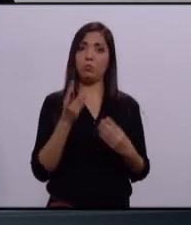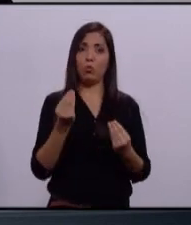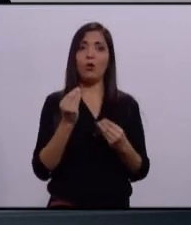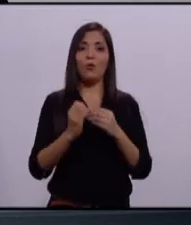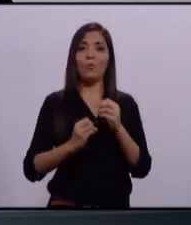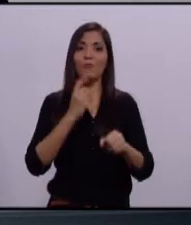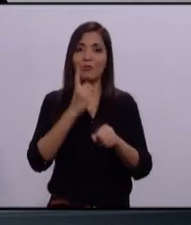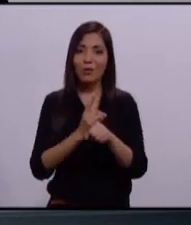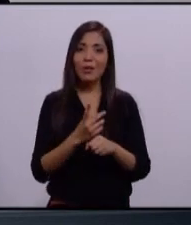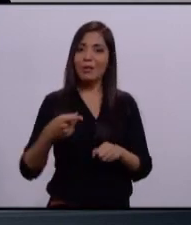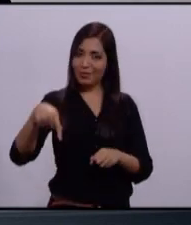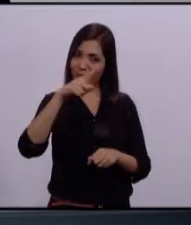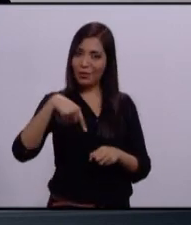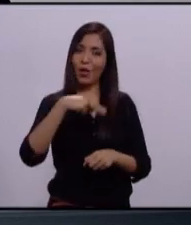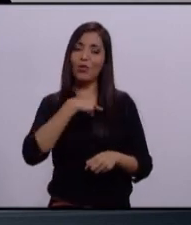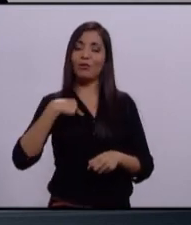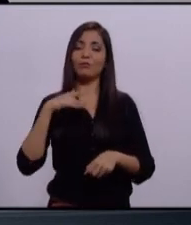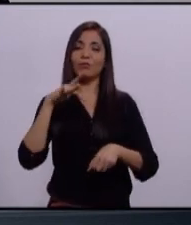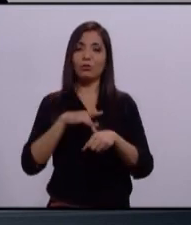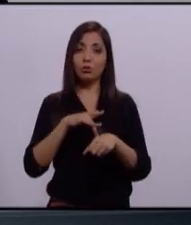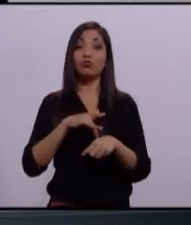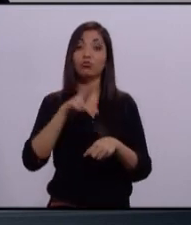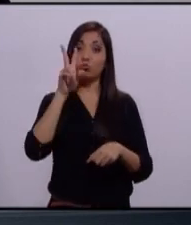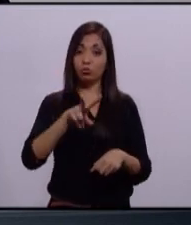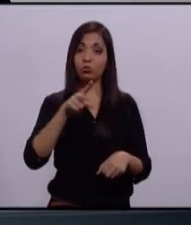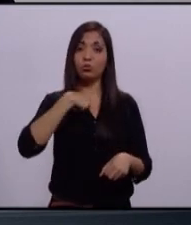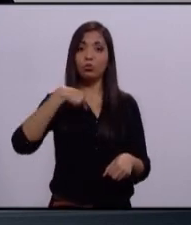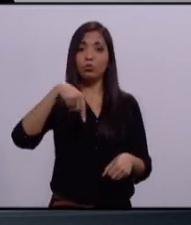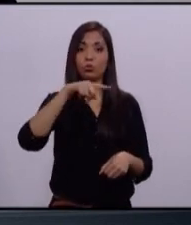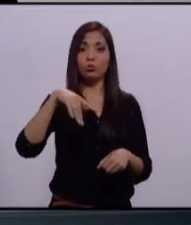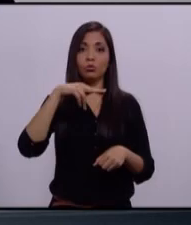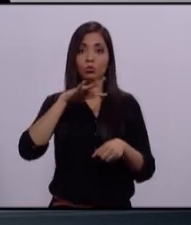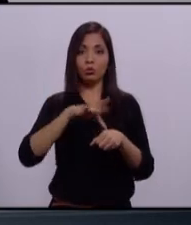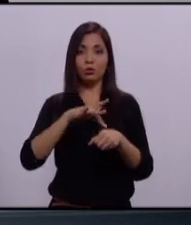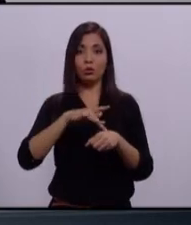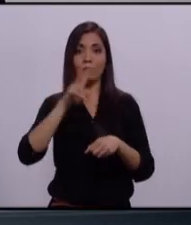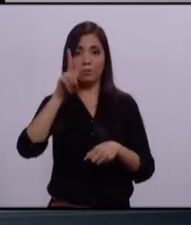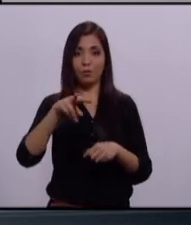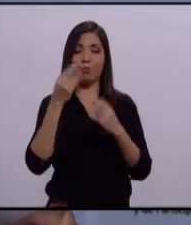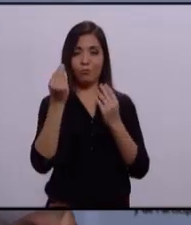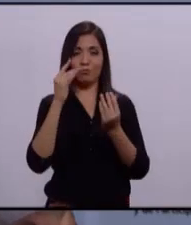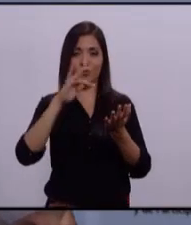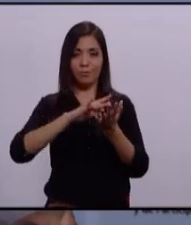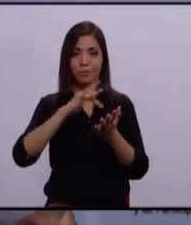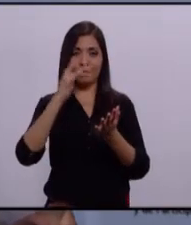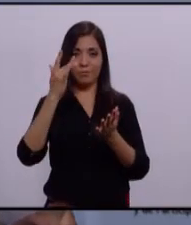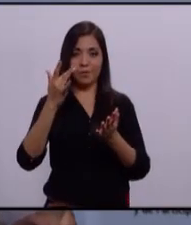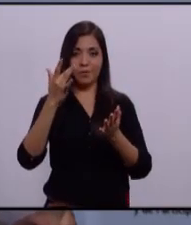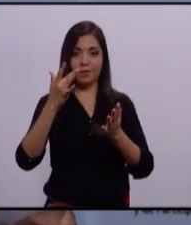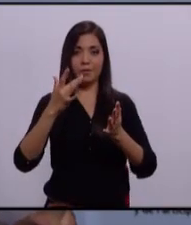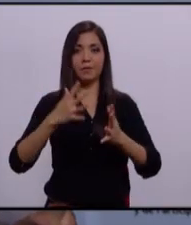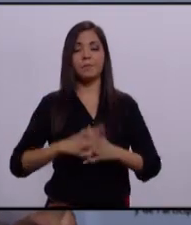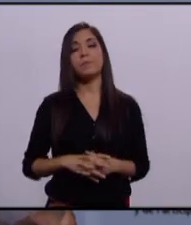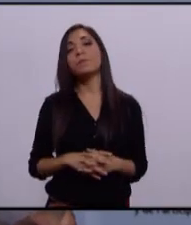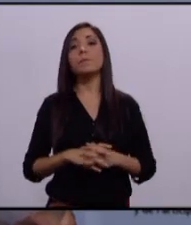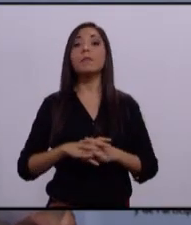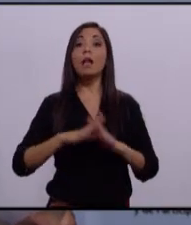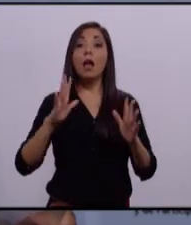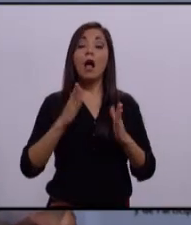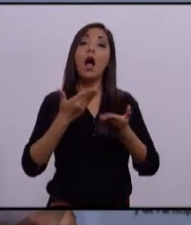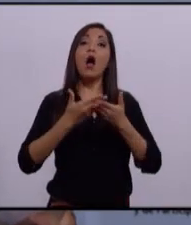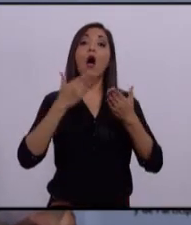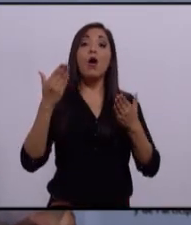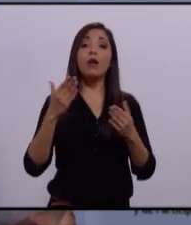Hagámosla. Nos toca a nosotros. Sí, a nosotros los verdaderos ciudadanos. Muchísimas gracias. Es el turno ahora del